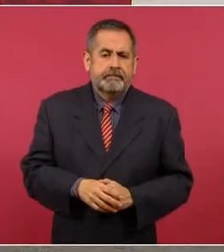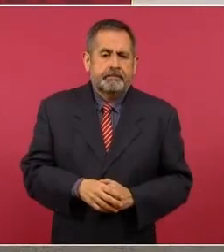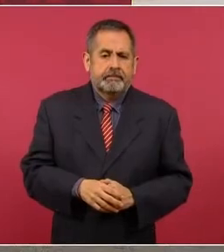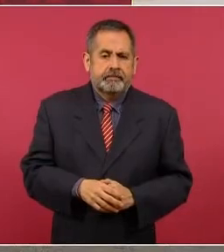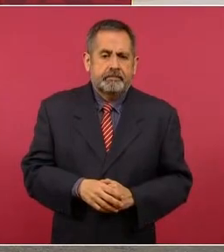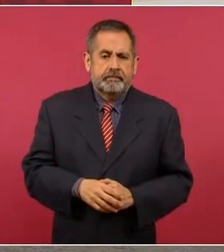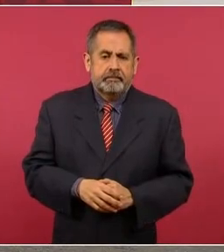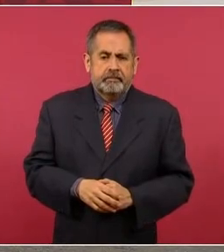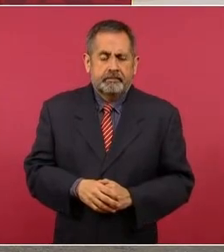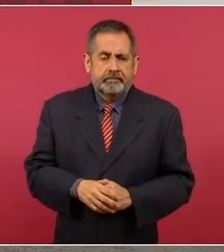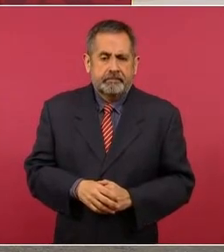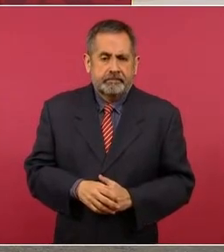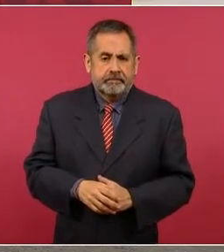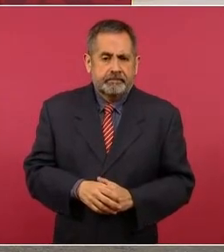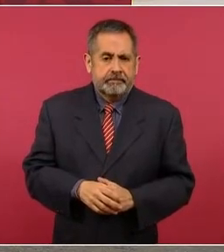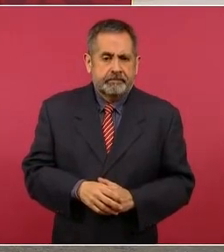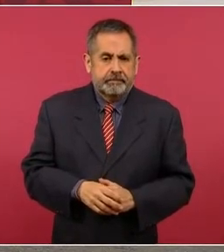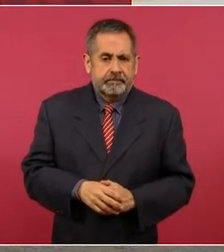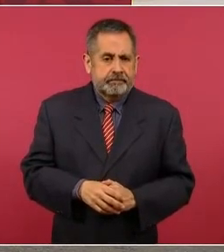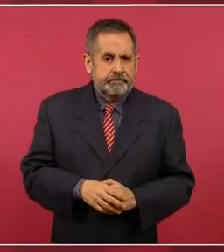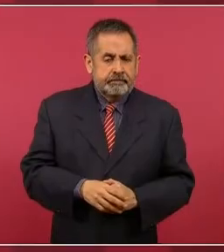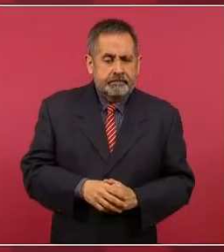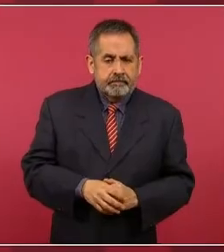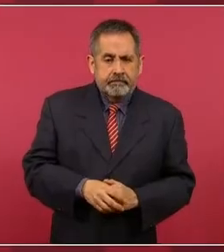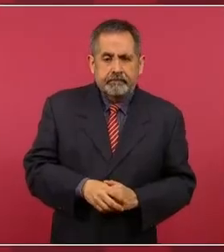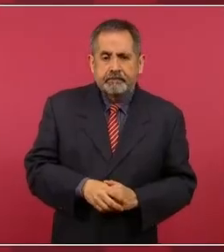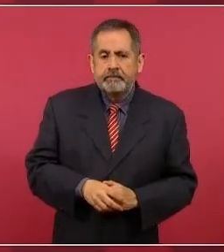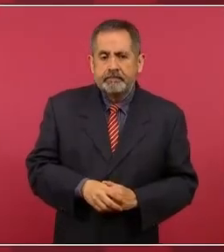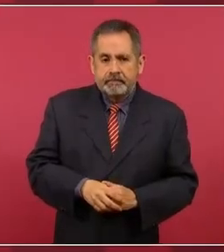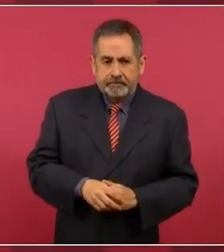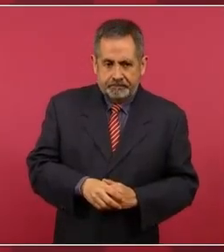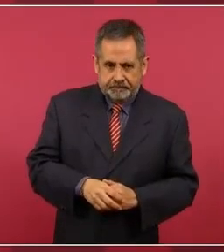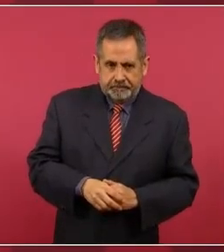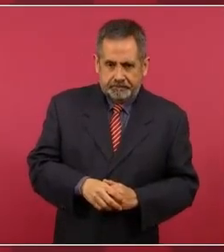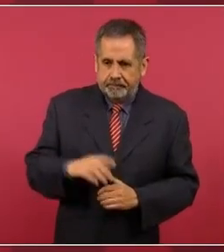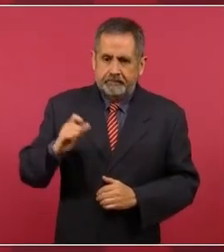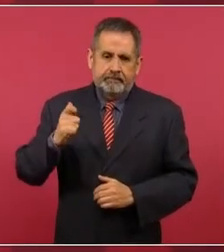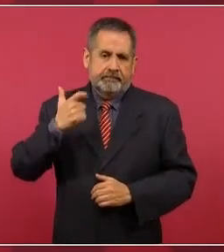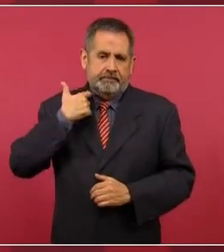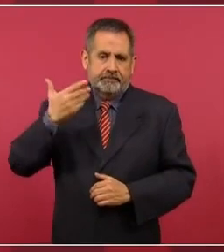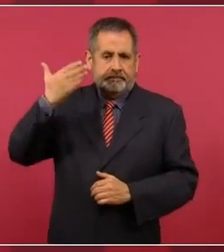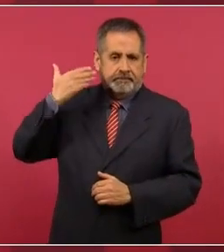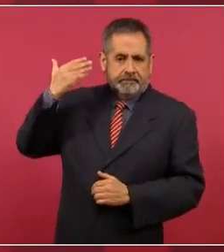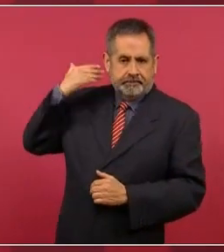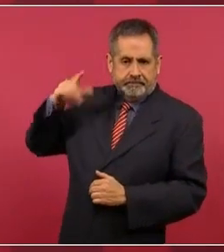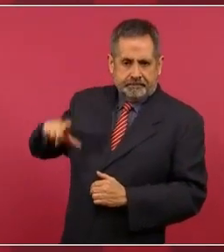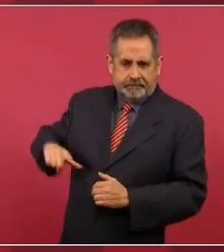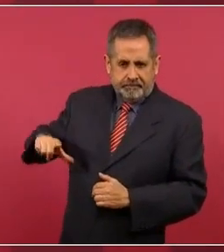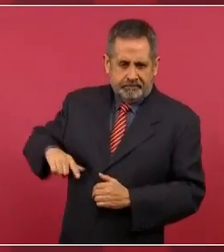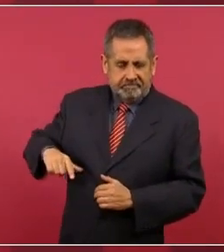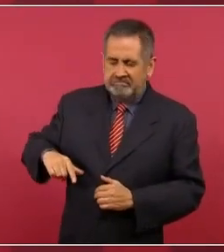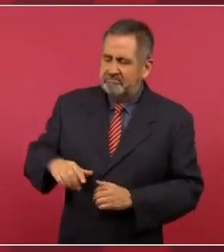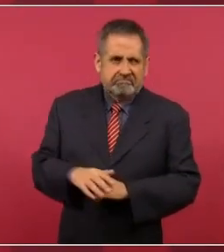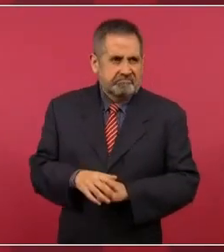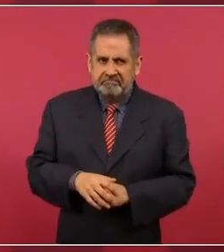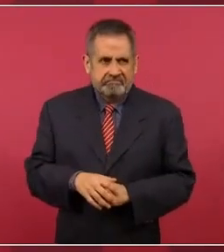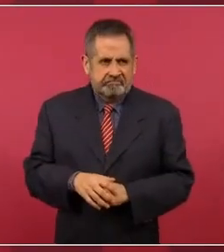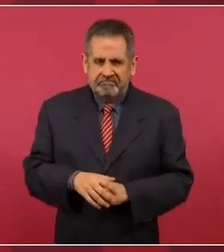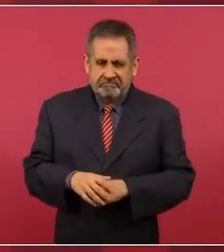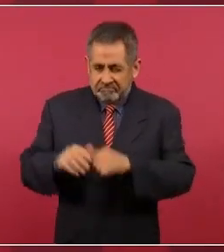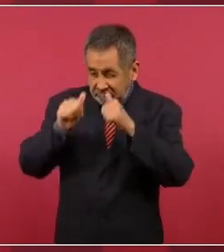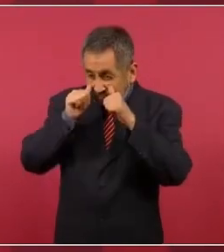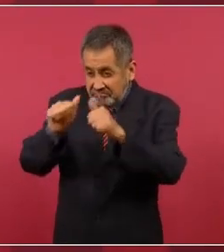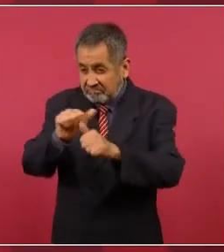Está difícil que en gobiernos pasados se haya atendido tanto las